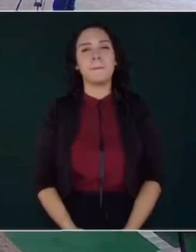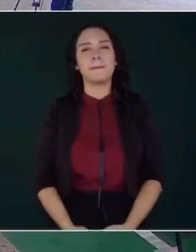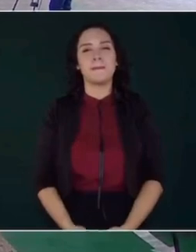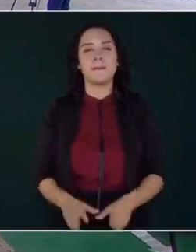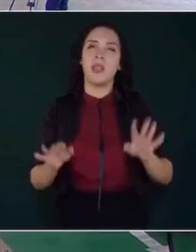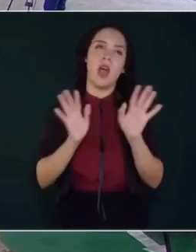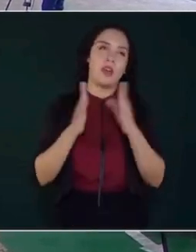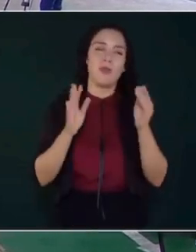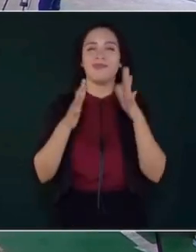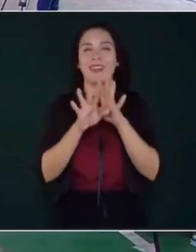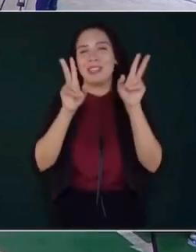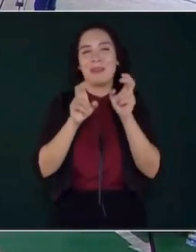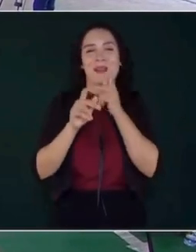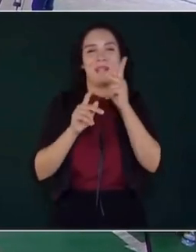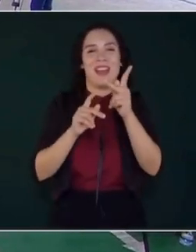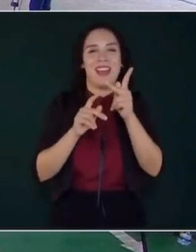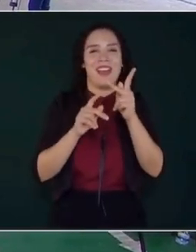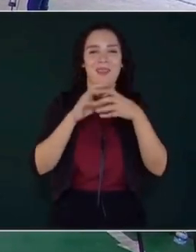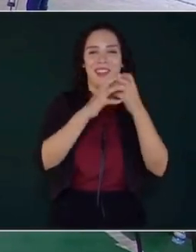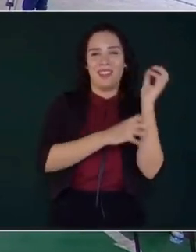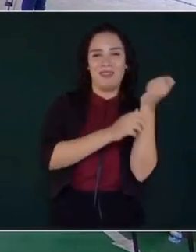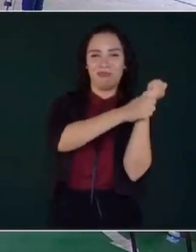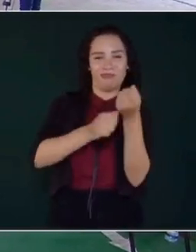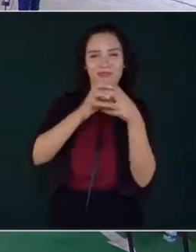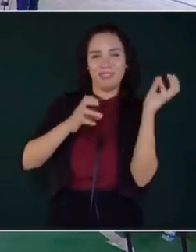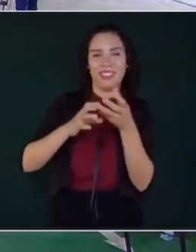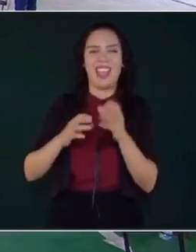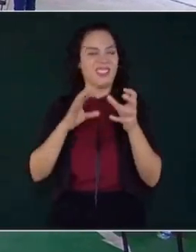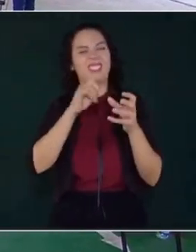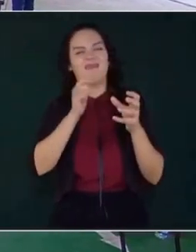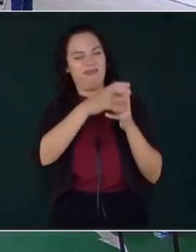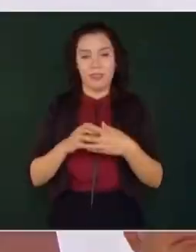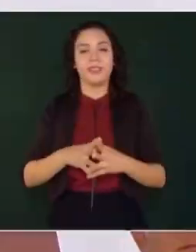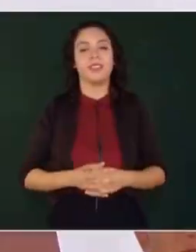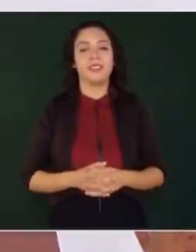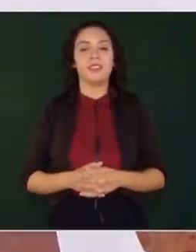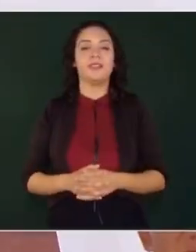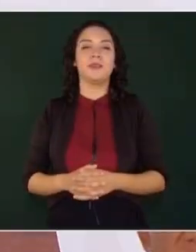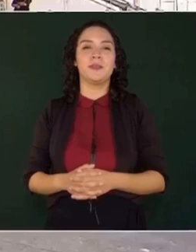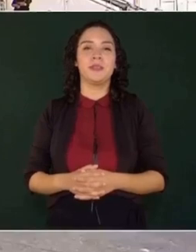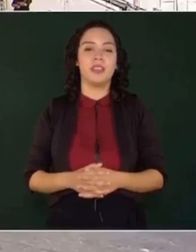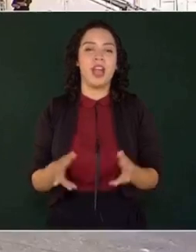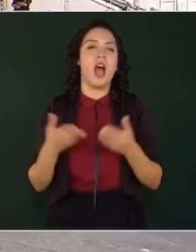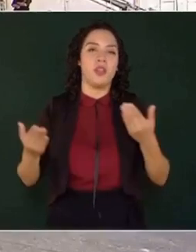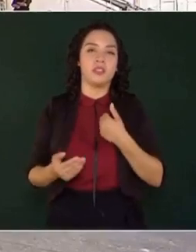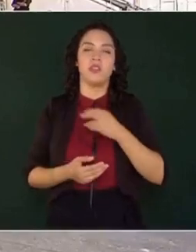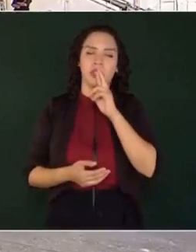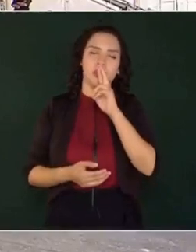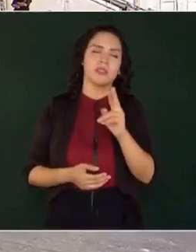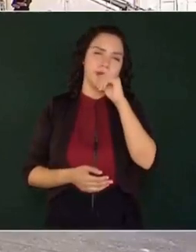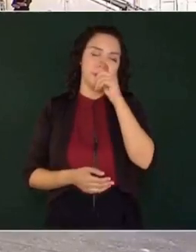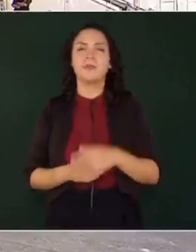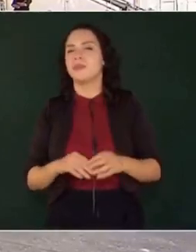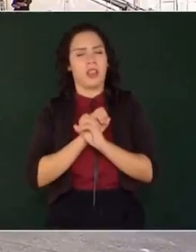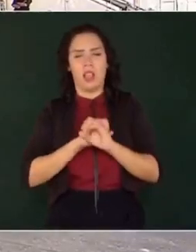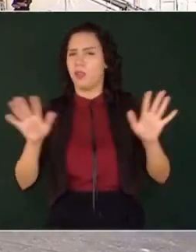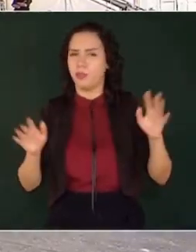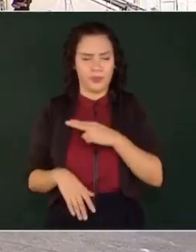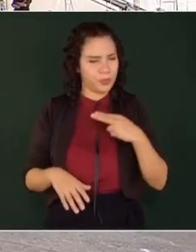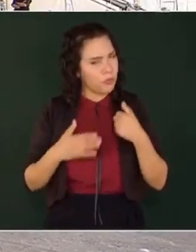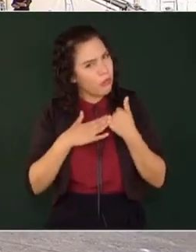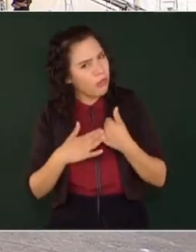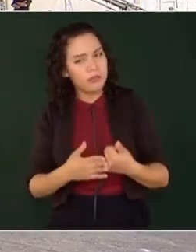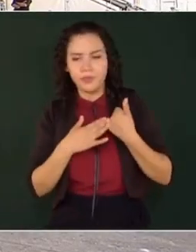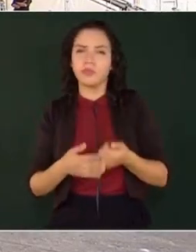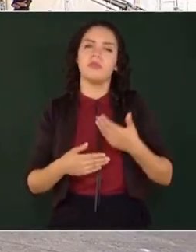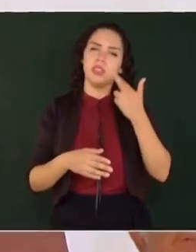Ahora sí que hablan en términos de béisbol. Era una pelota enjabonada, una moña. Entonces, esa es mi respuesta. O claro que nosotros ayudamos en